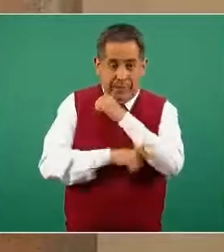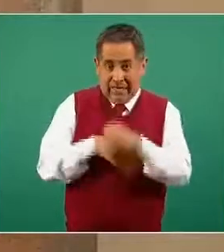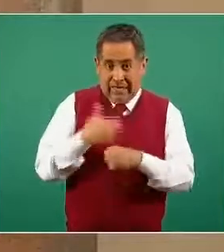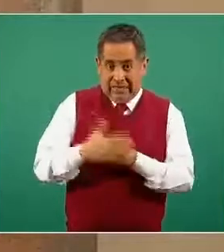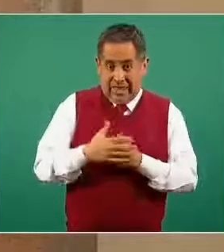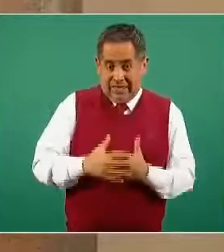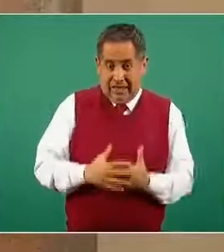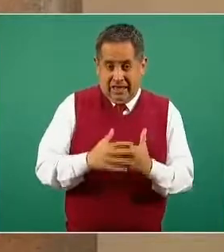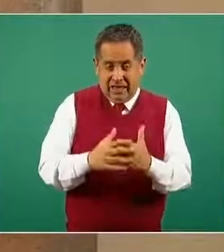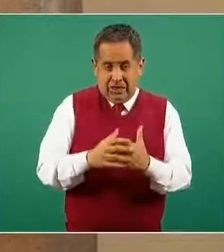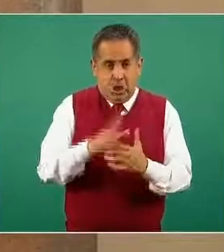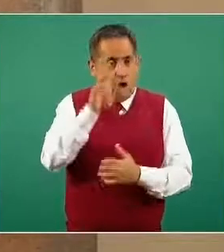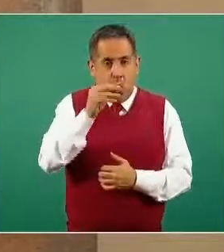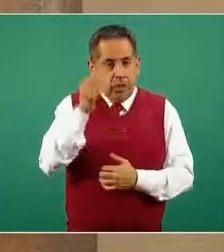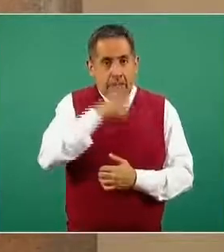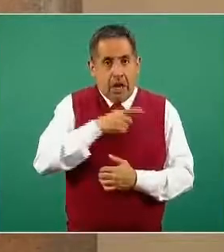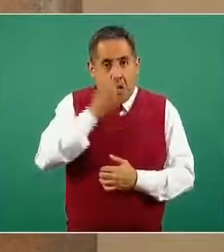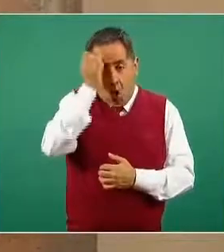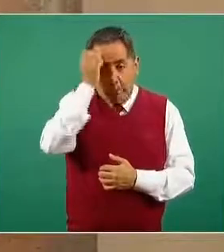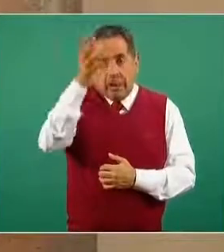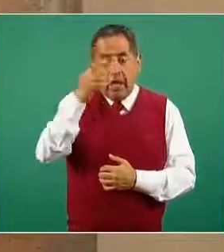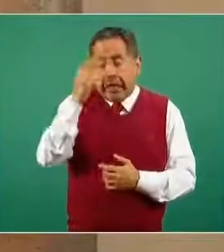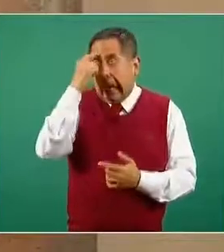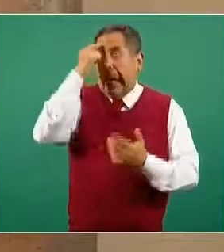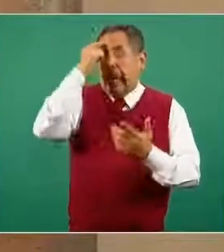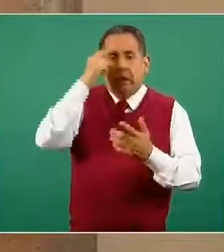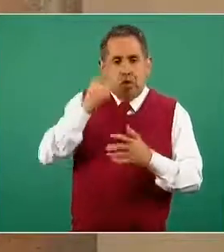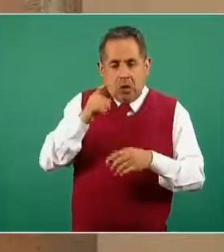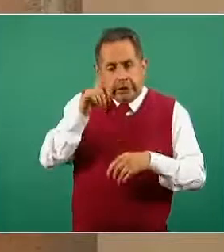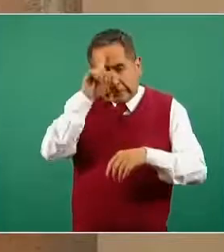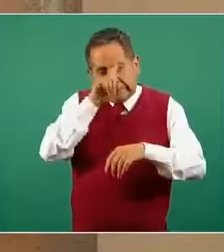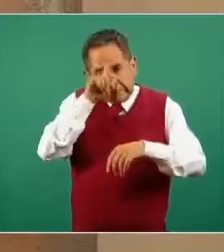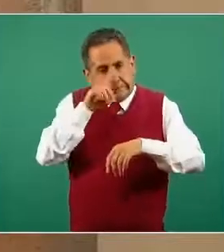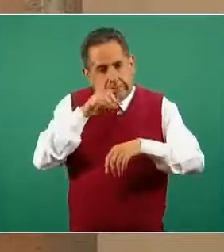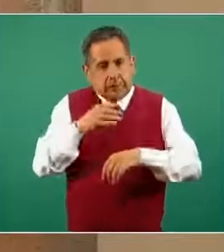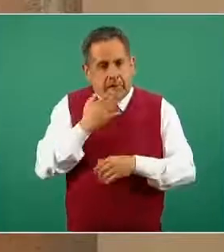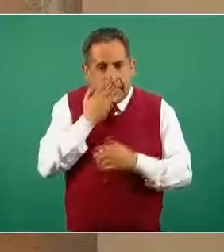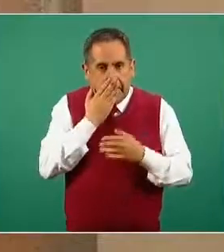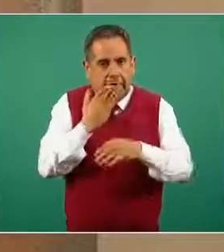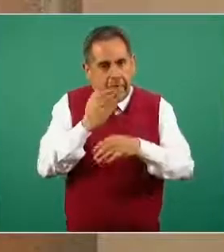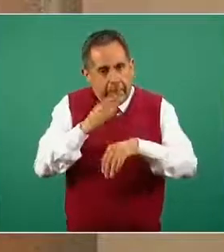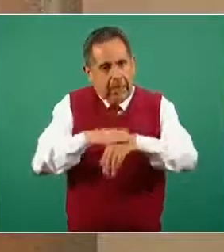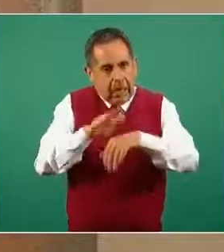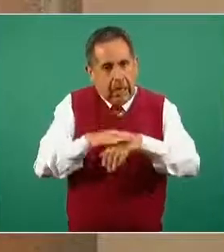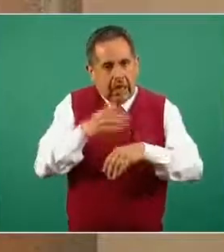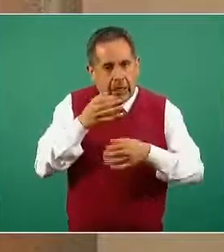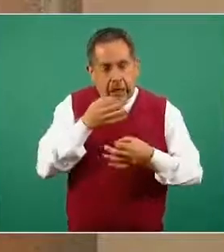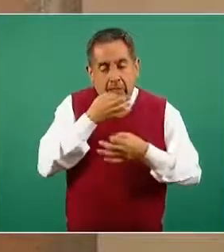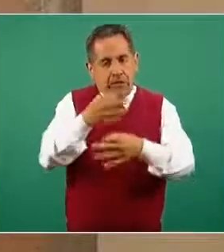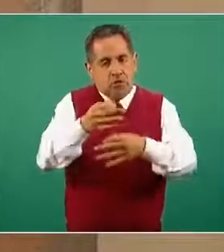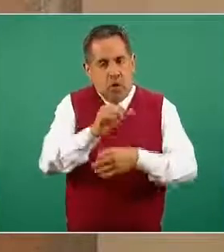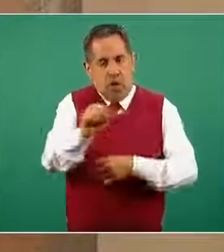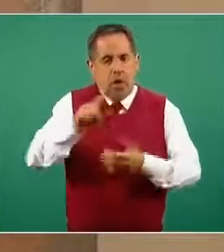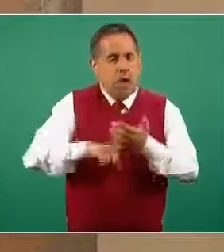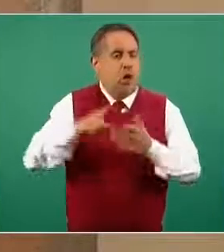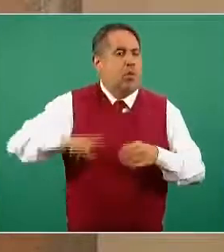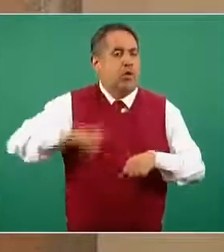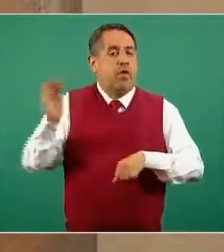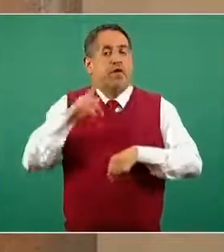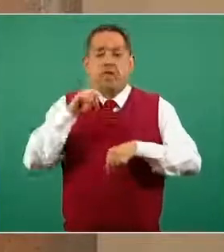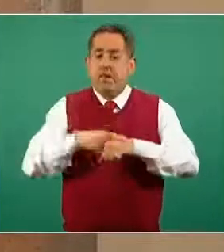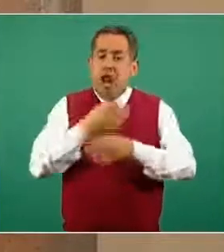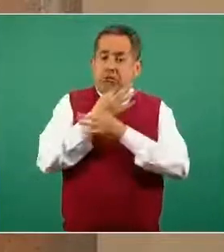para que no olvidemos estas recomendaciones que ya hemos emitido desde el gobierno federal